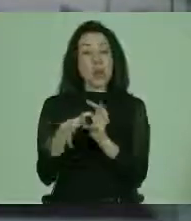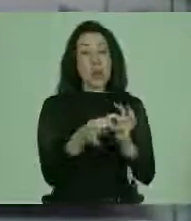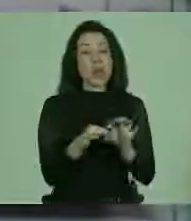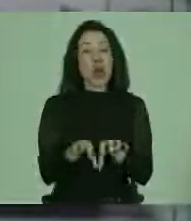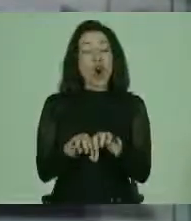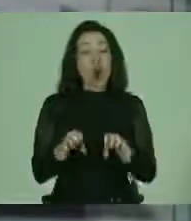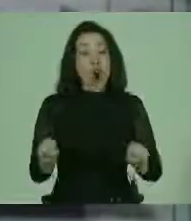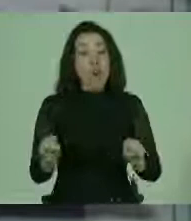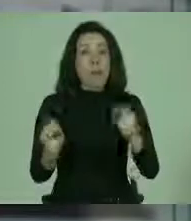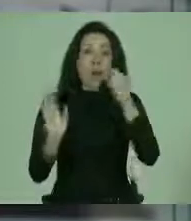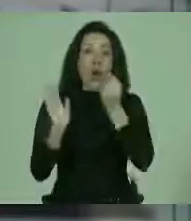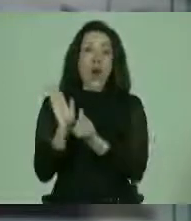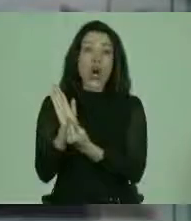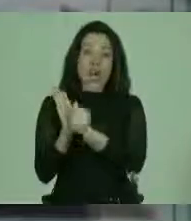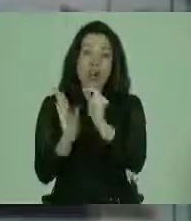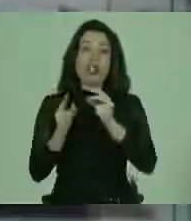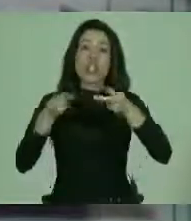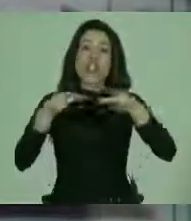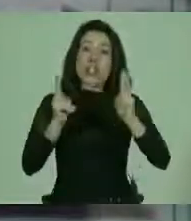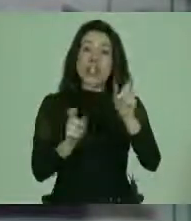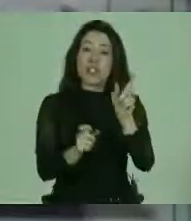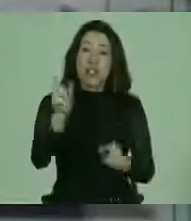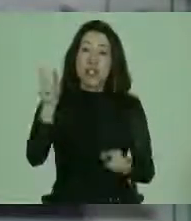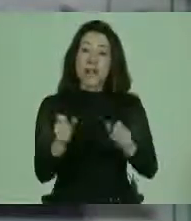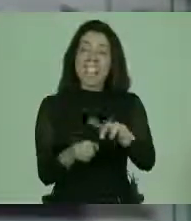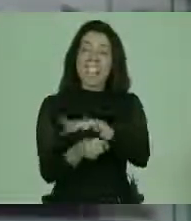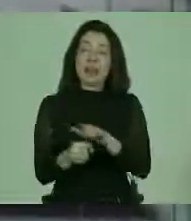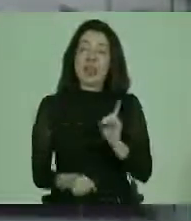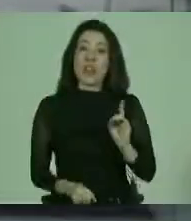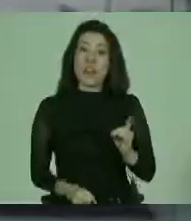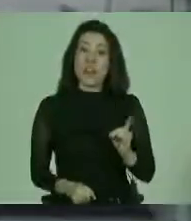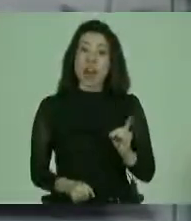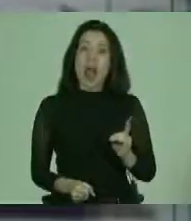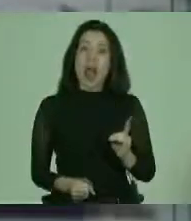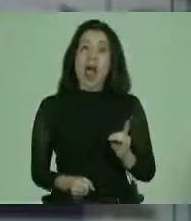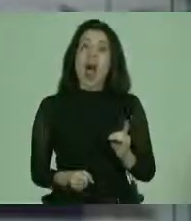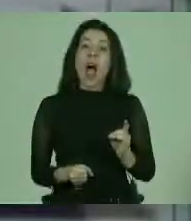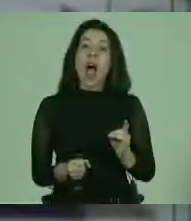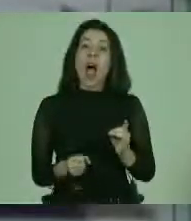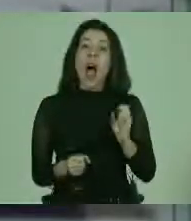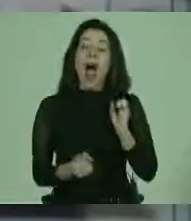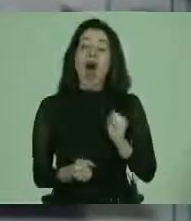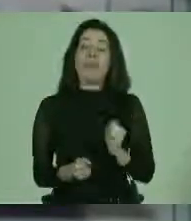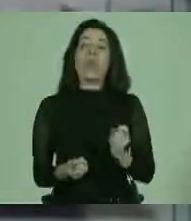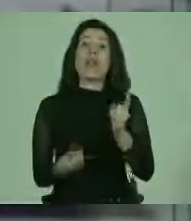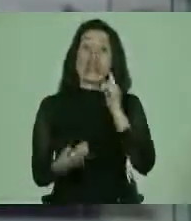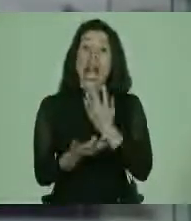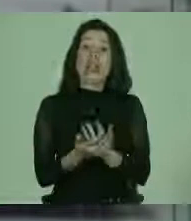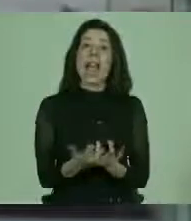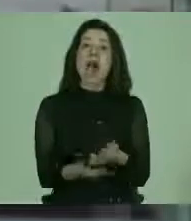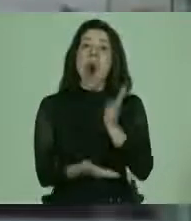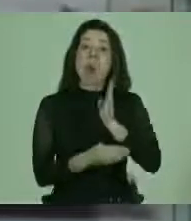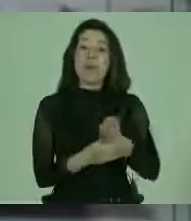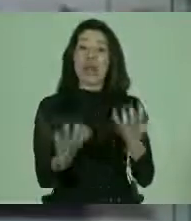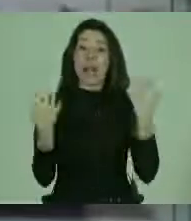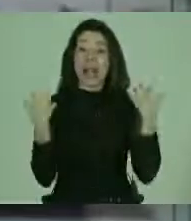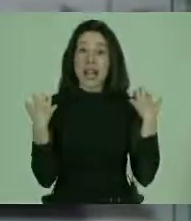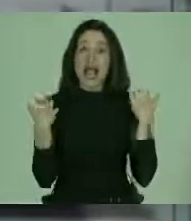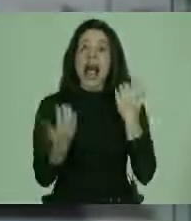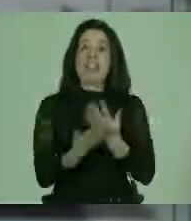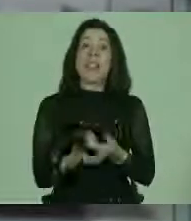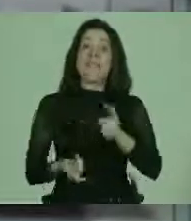compromiso a reconocer el derecho de las personas en situación de discapacidad a contraer obligaciones, responsabilidades, a